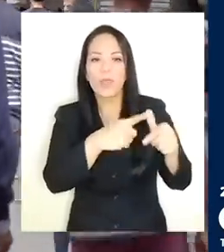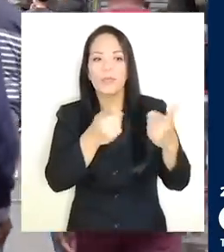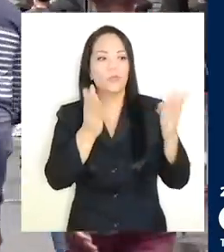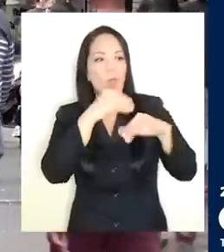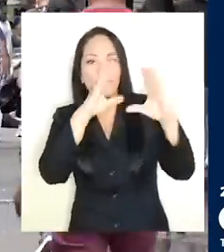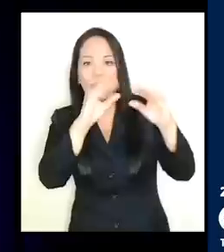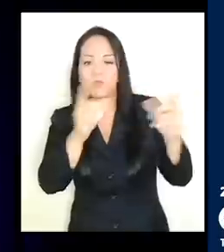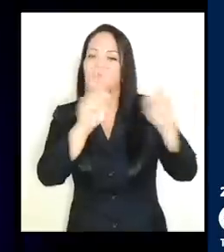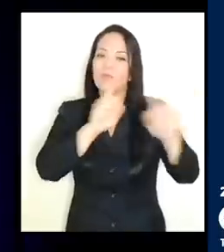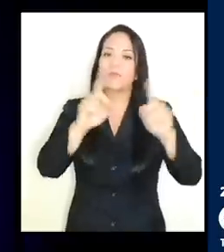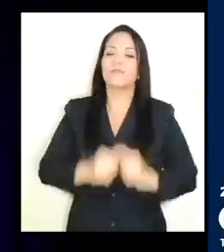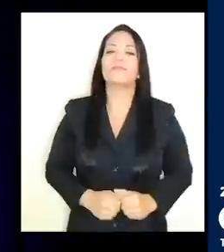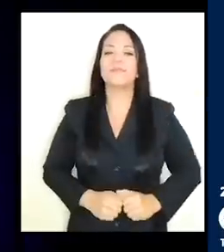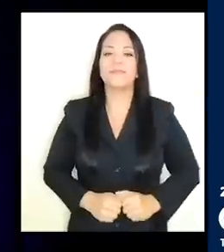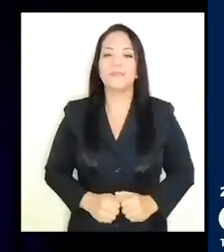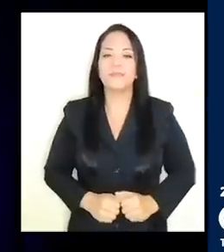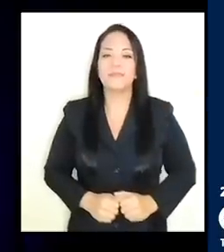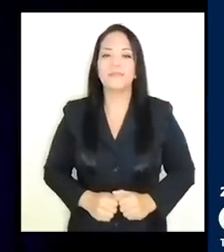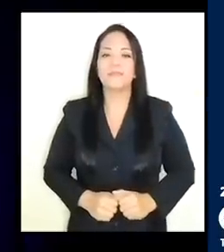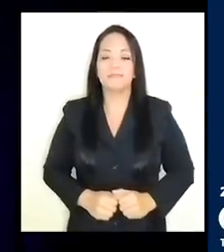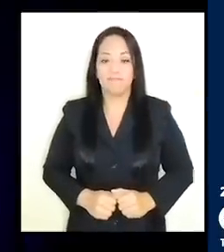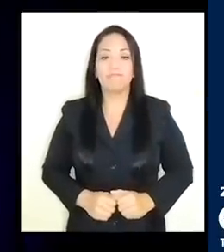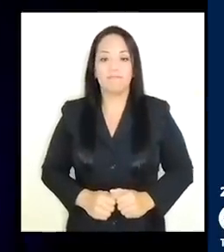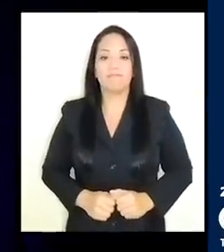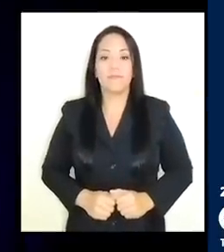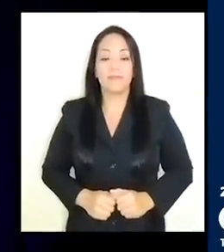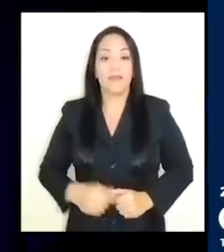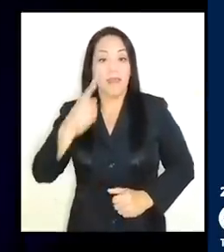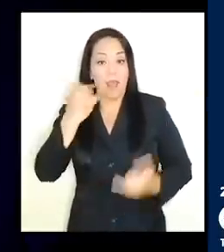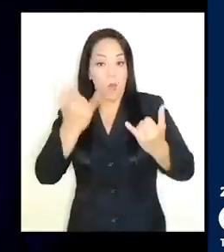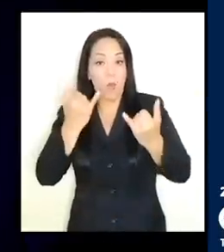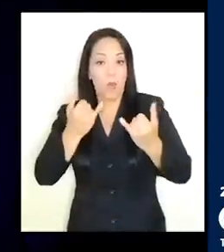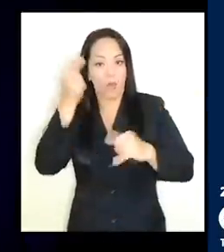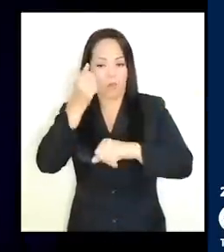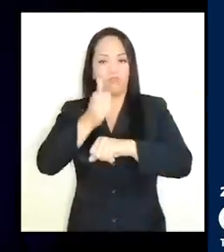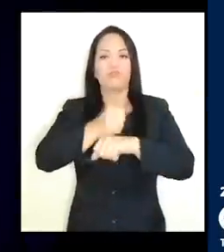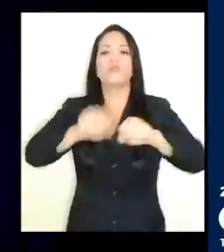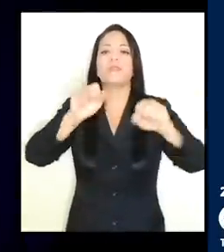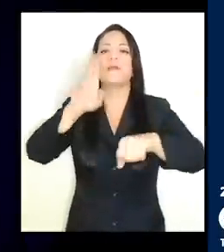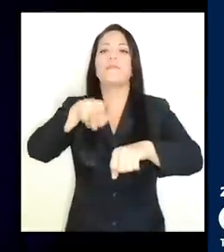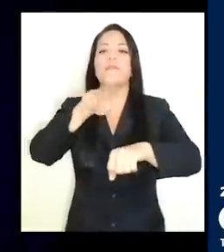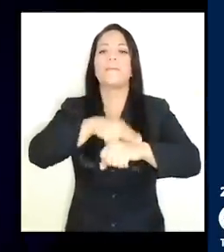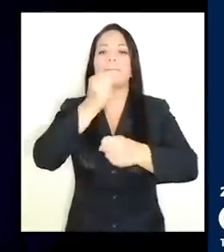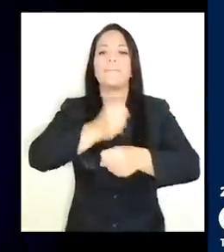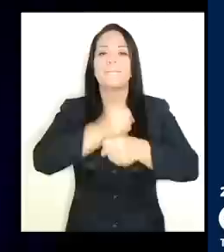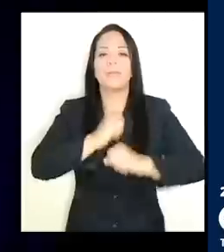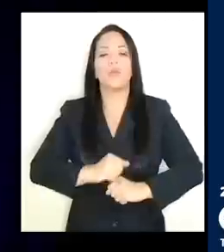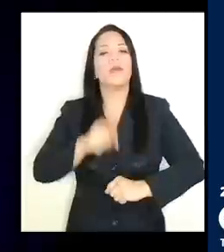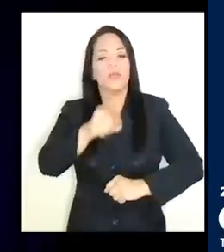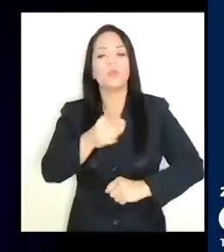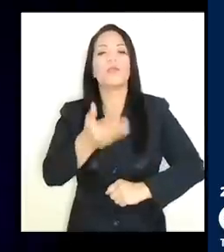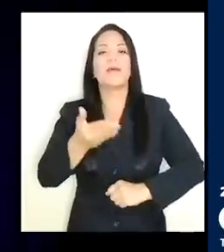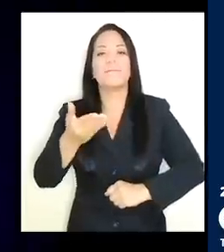En ese sentido, el papel del Sistema Nacional de Empleo, como una